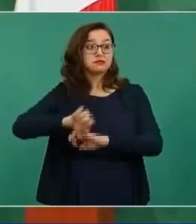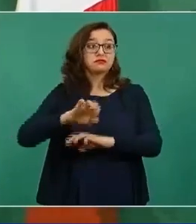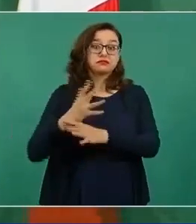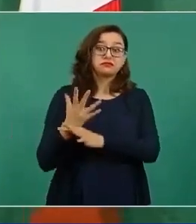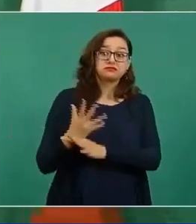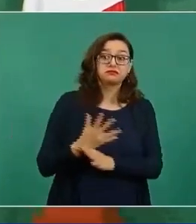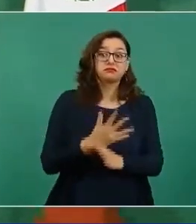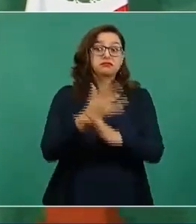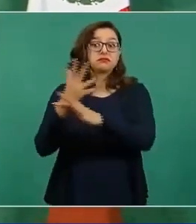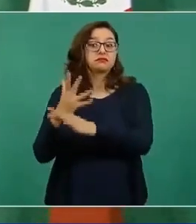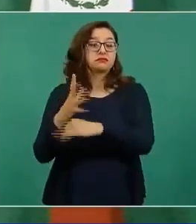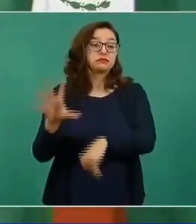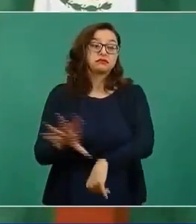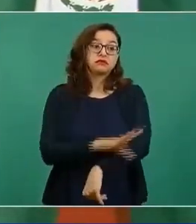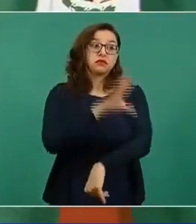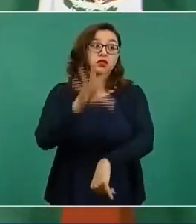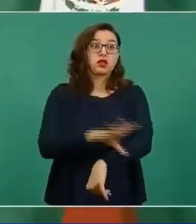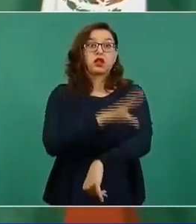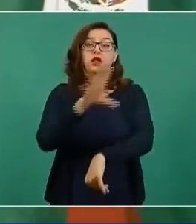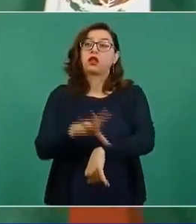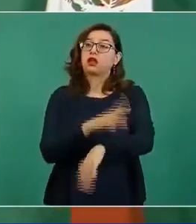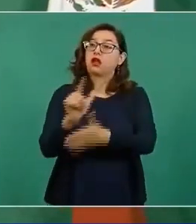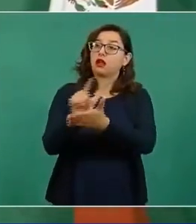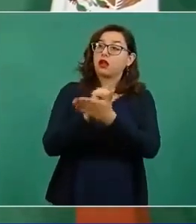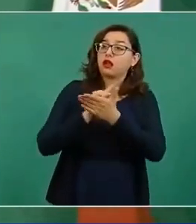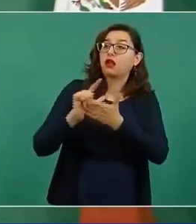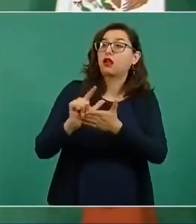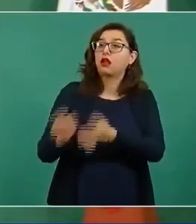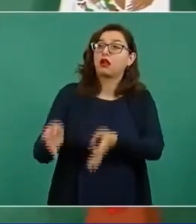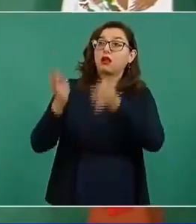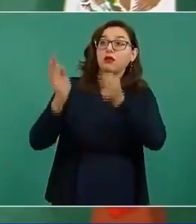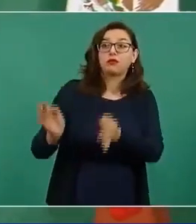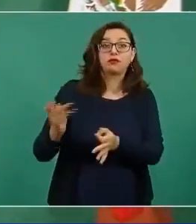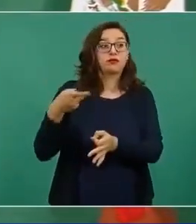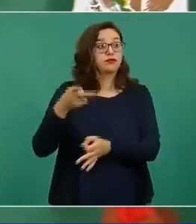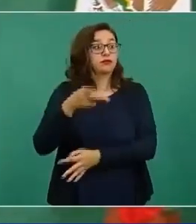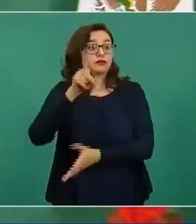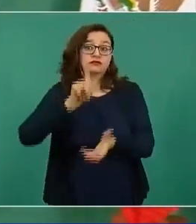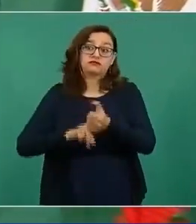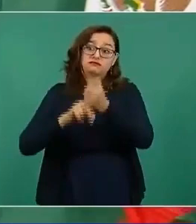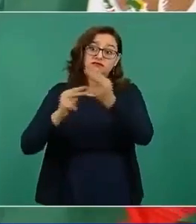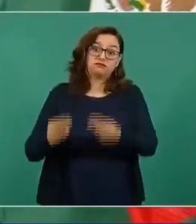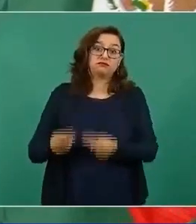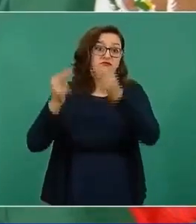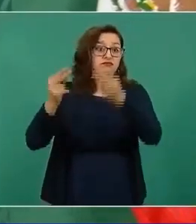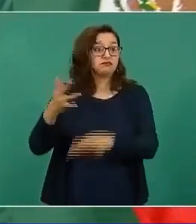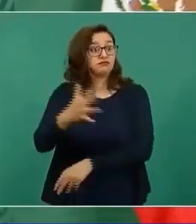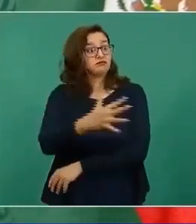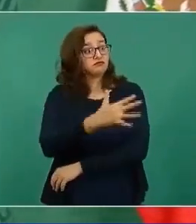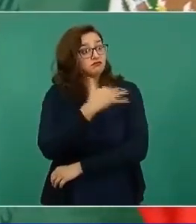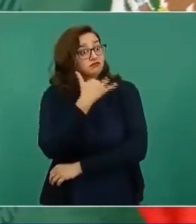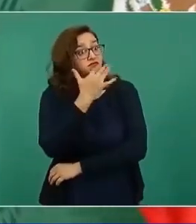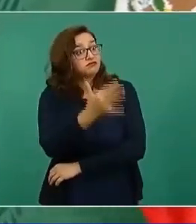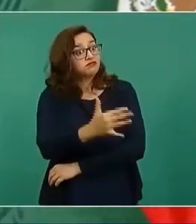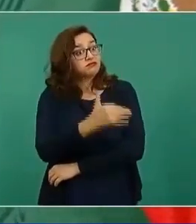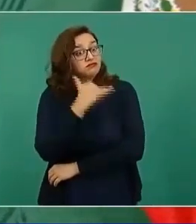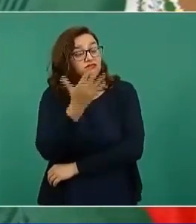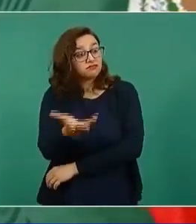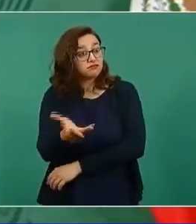para hacer negocios sucios, le expliqué a detalle